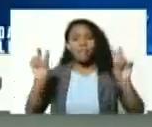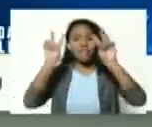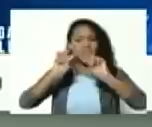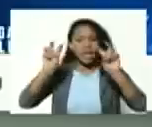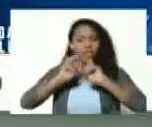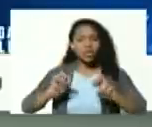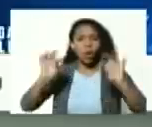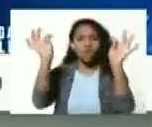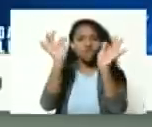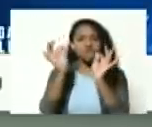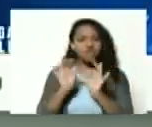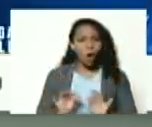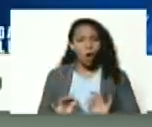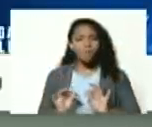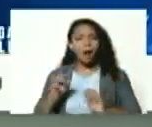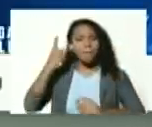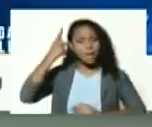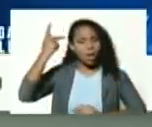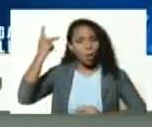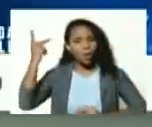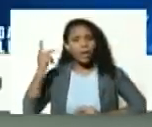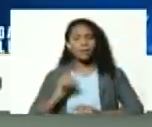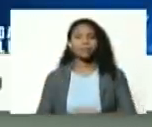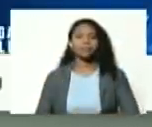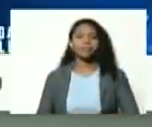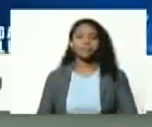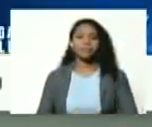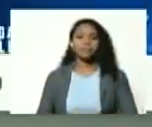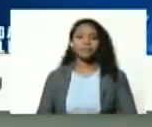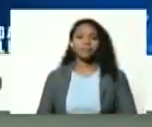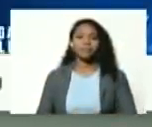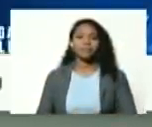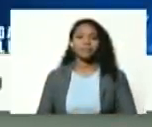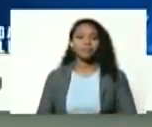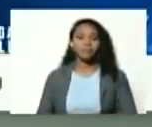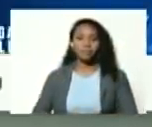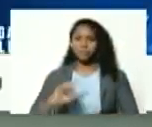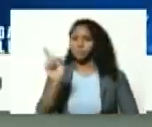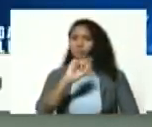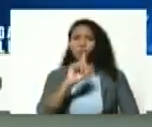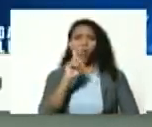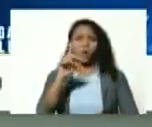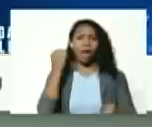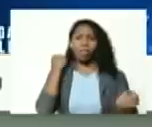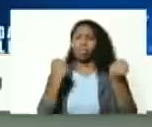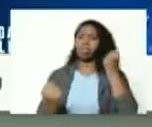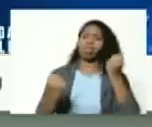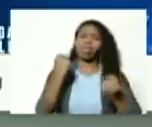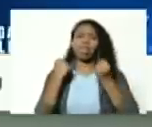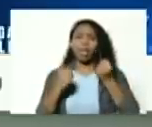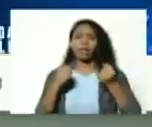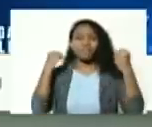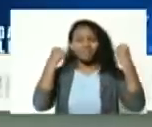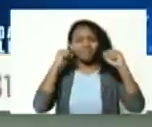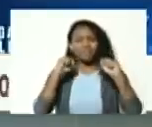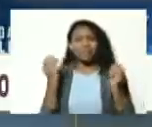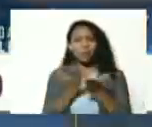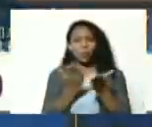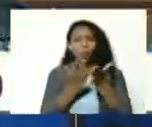metodología pedagogía no es un ejercicio meramente académico